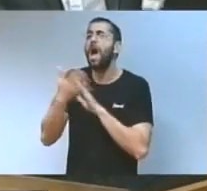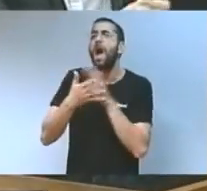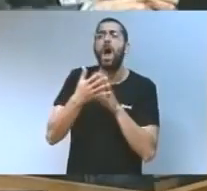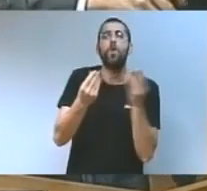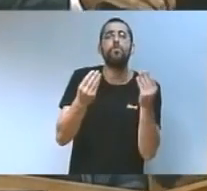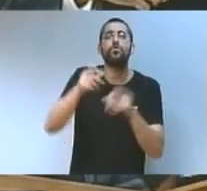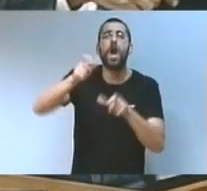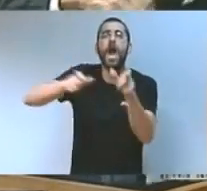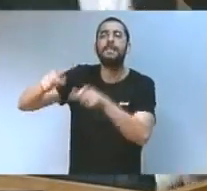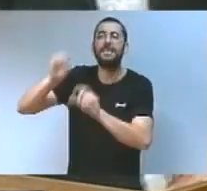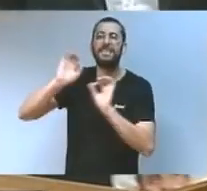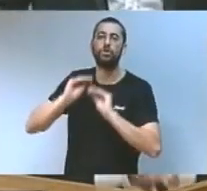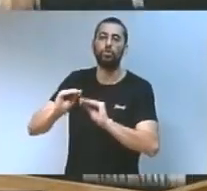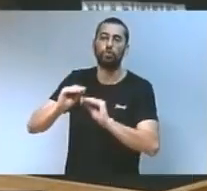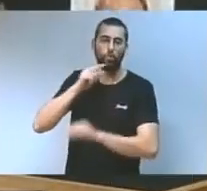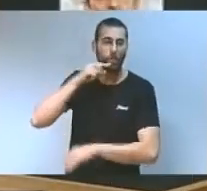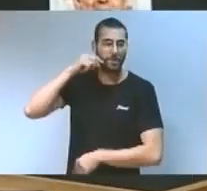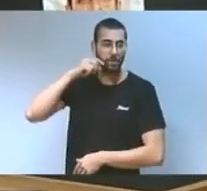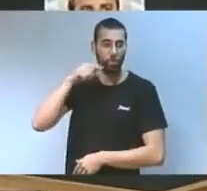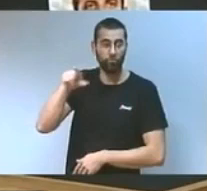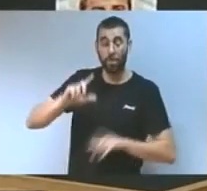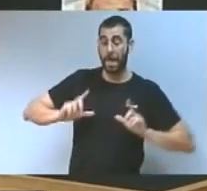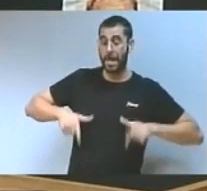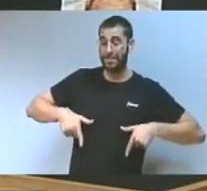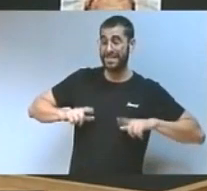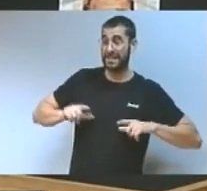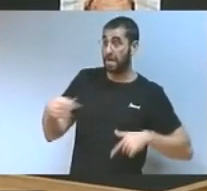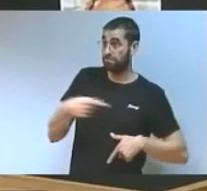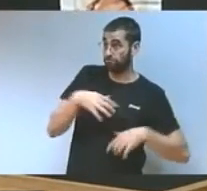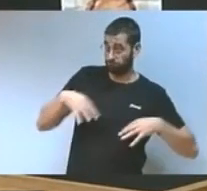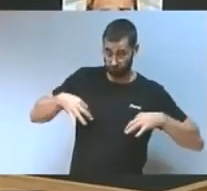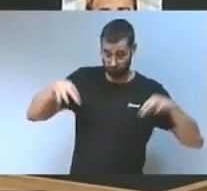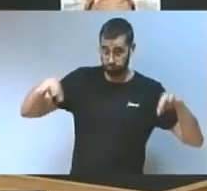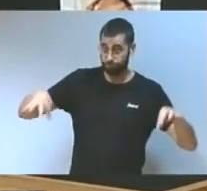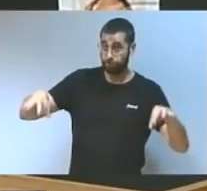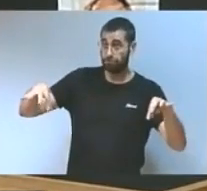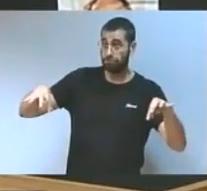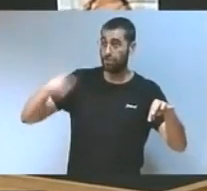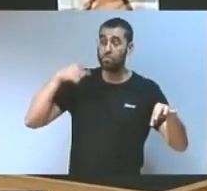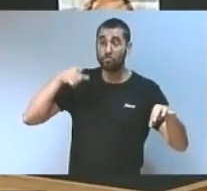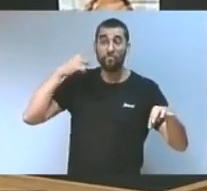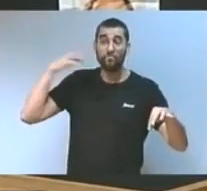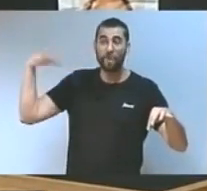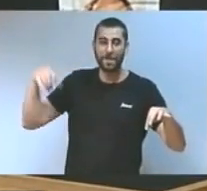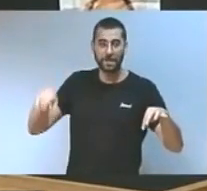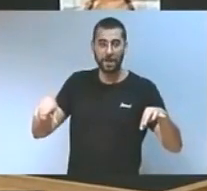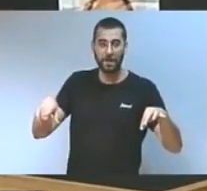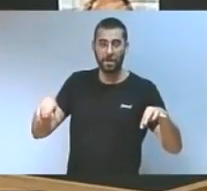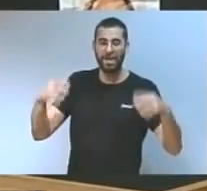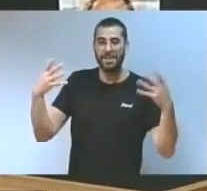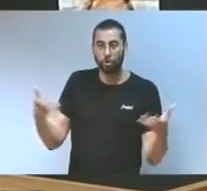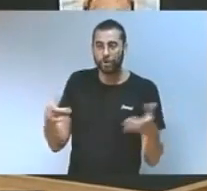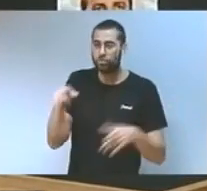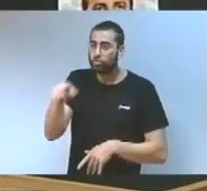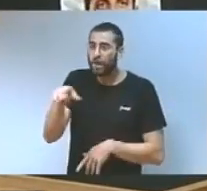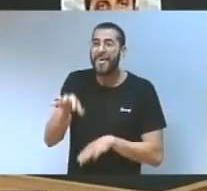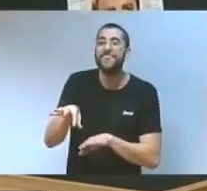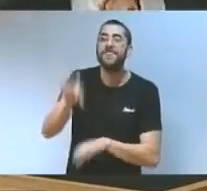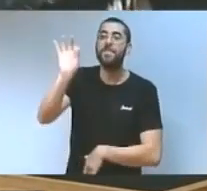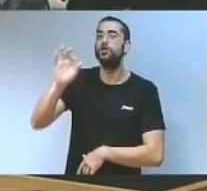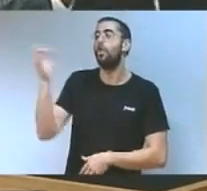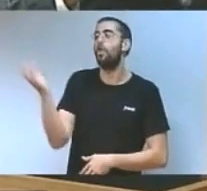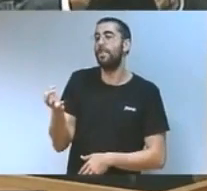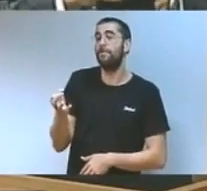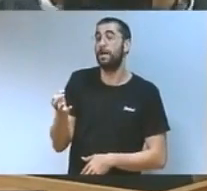se hizo famosa por esta camiseta. Yo le pido que tome las decisiones que debe tomar, porque si no